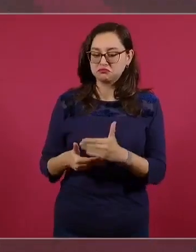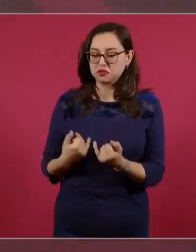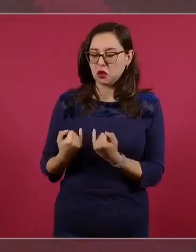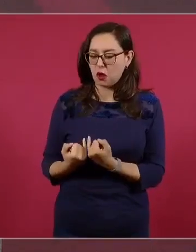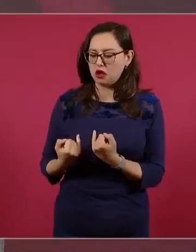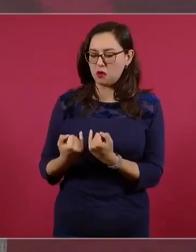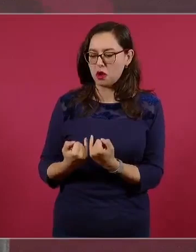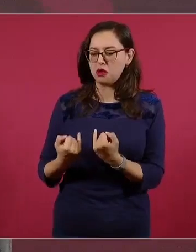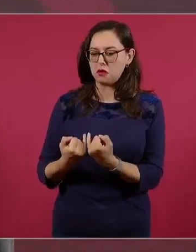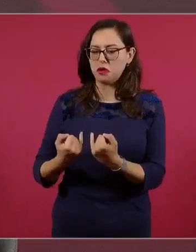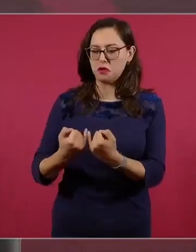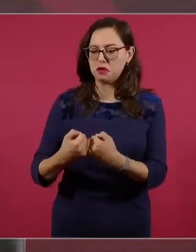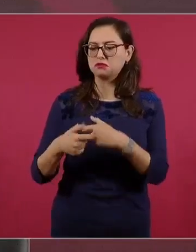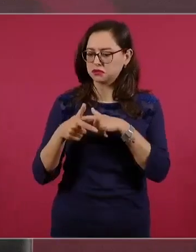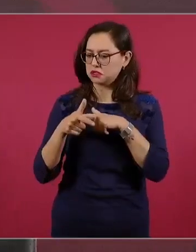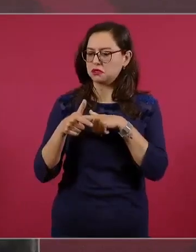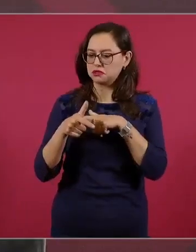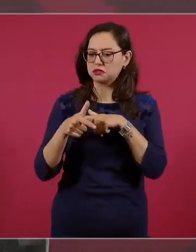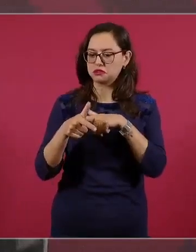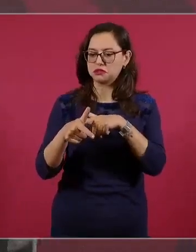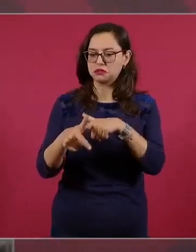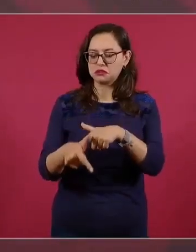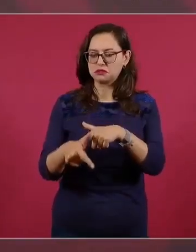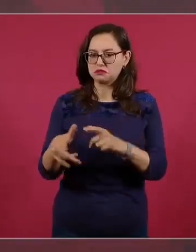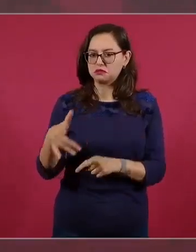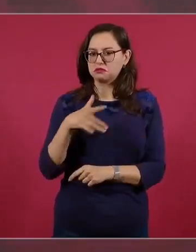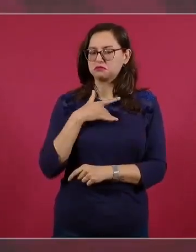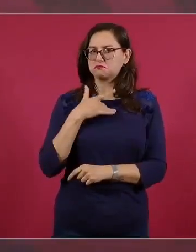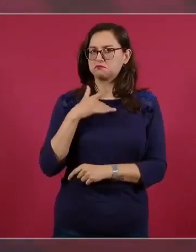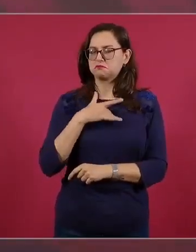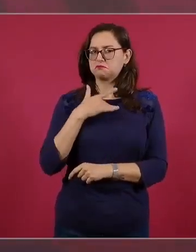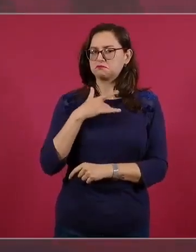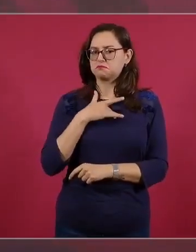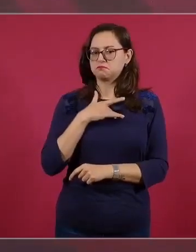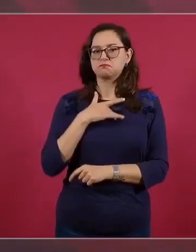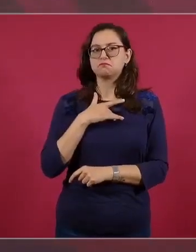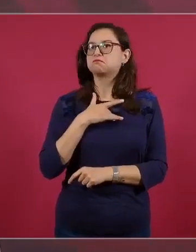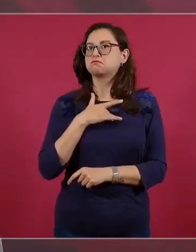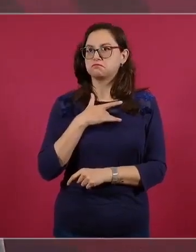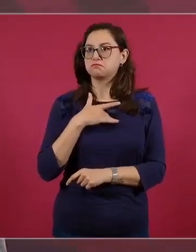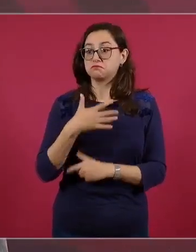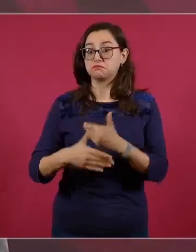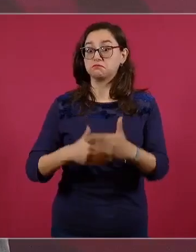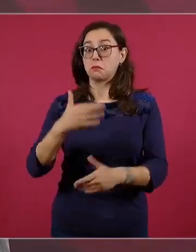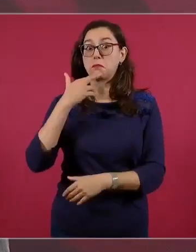proyección, mi estimación, mi cálculo, van a mejorar